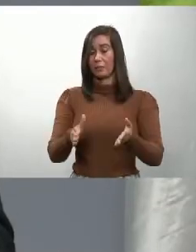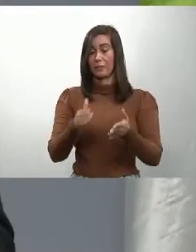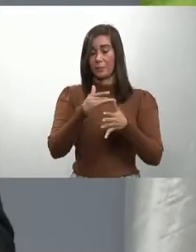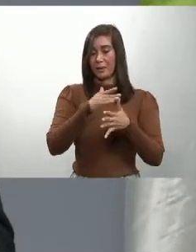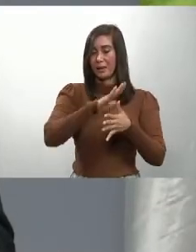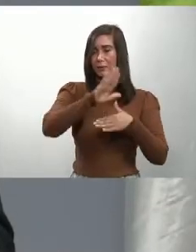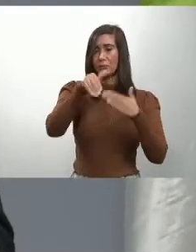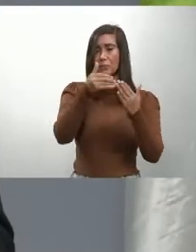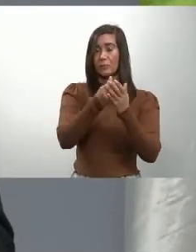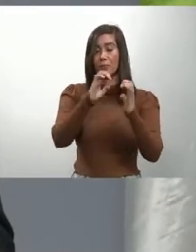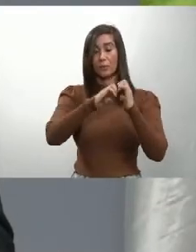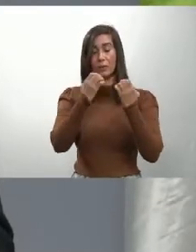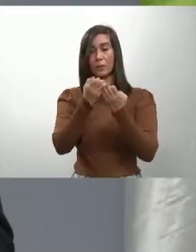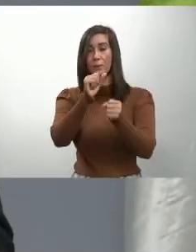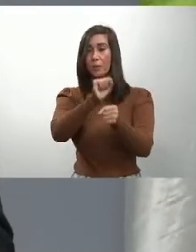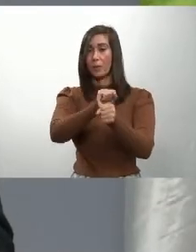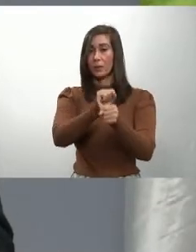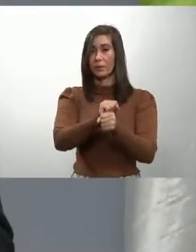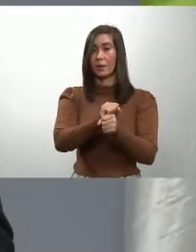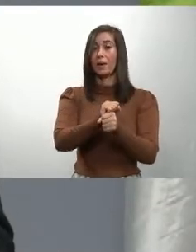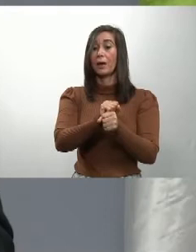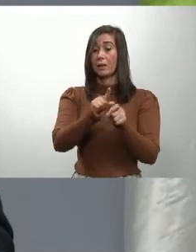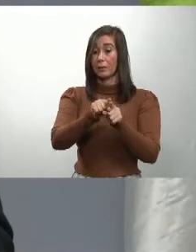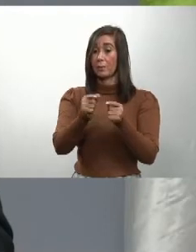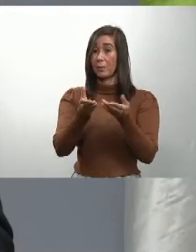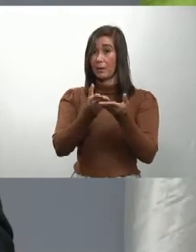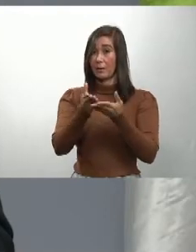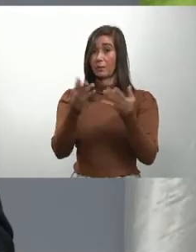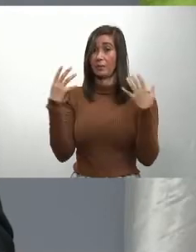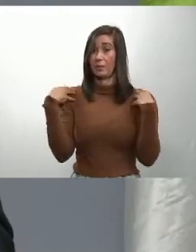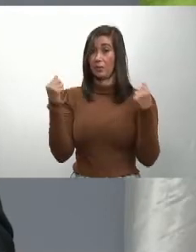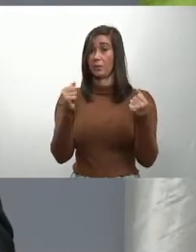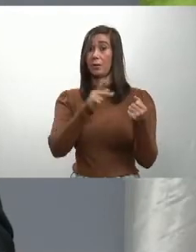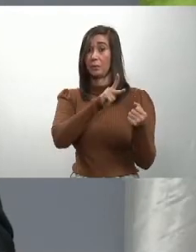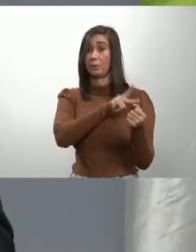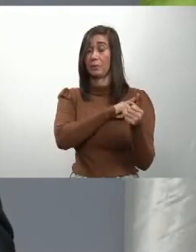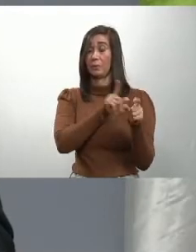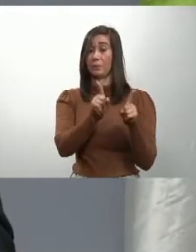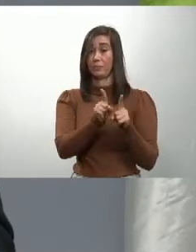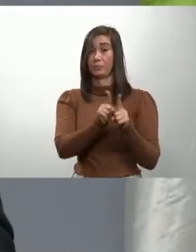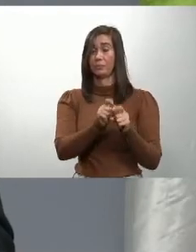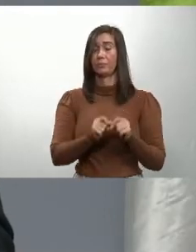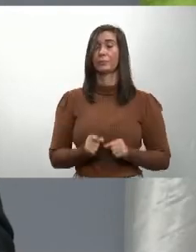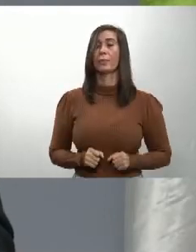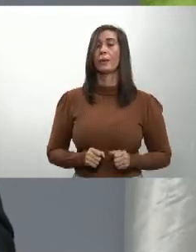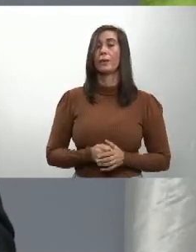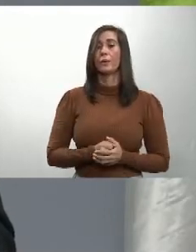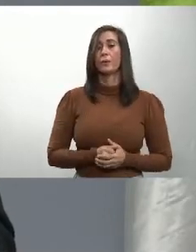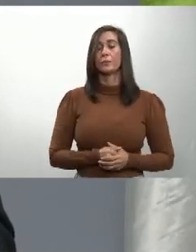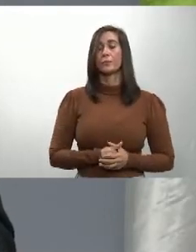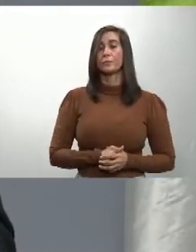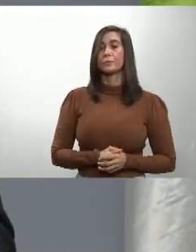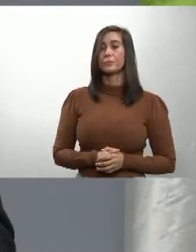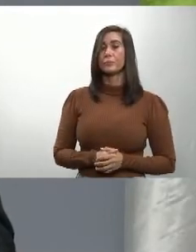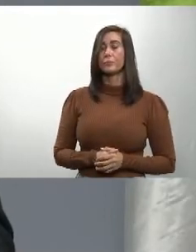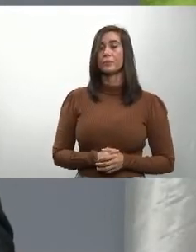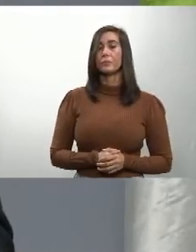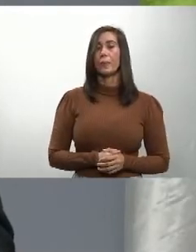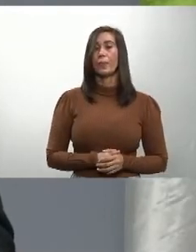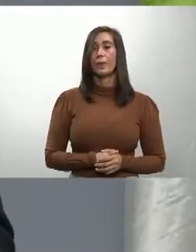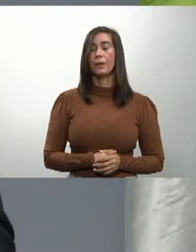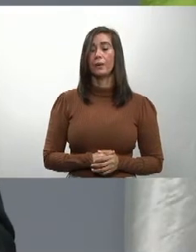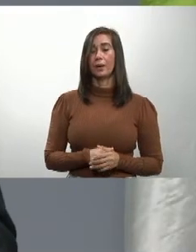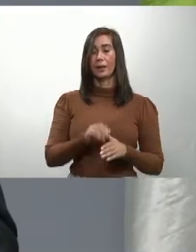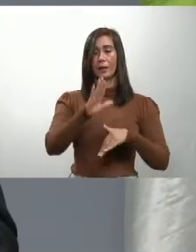del sector privado. A todos los recursos humanos del